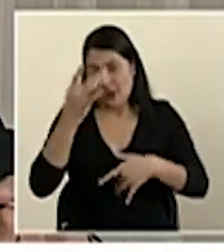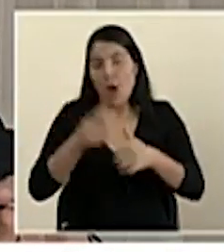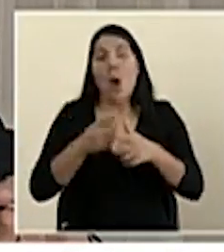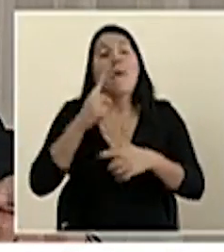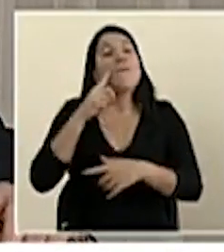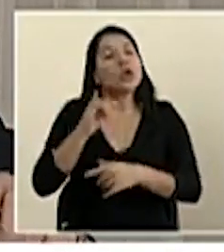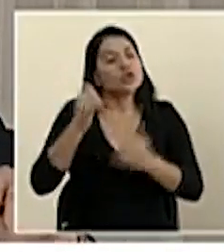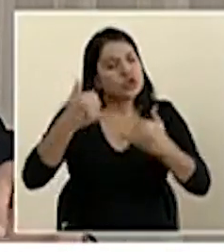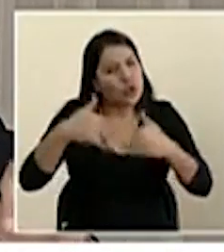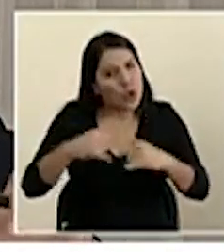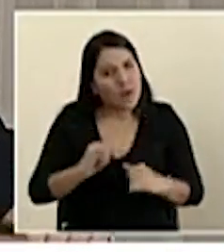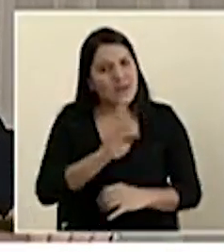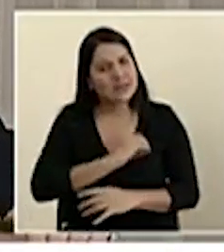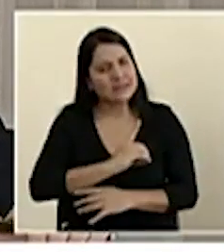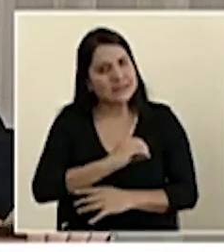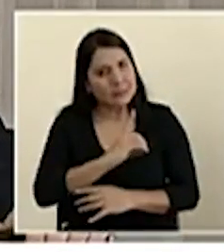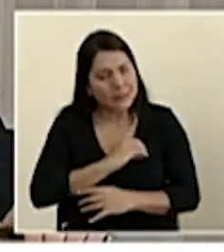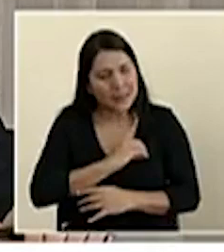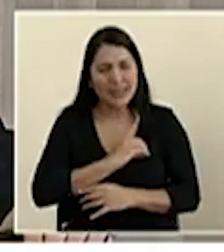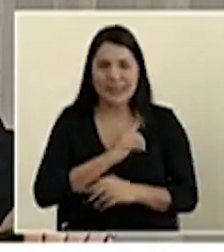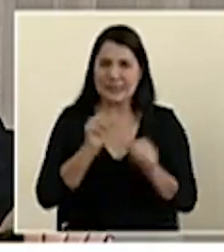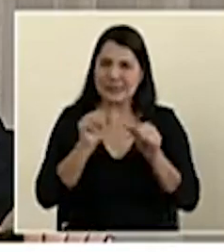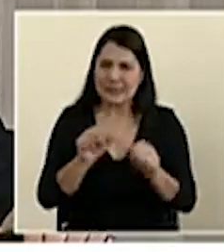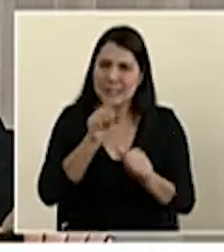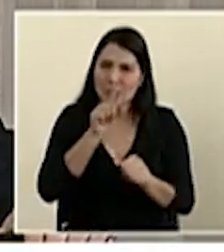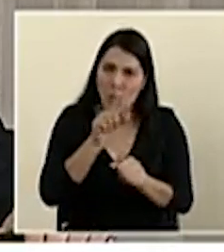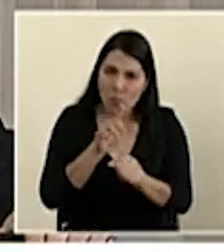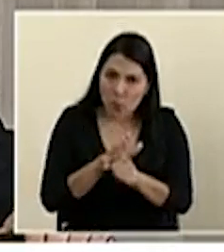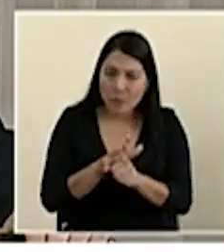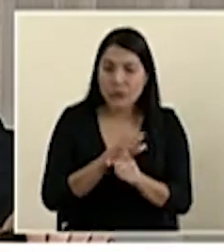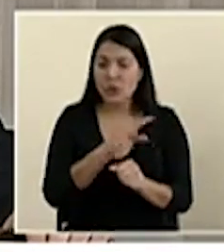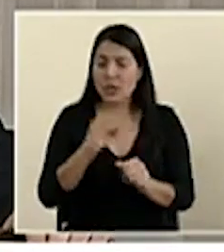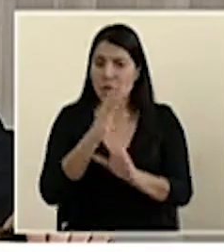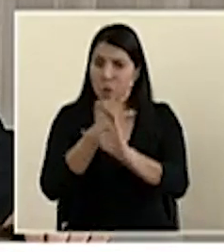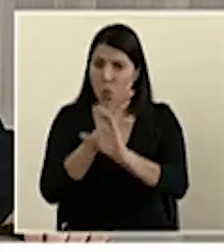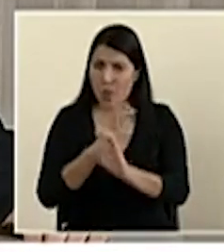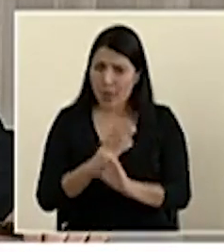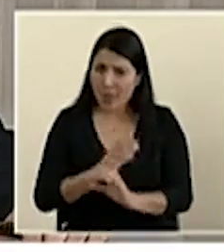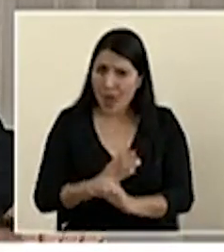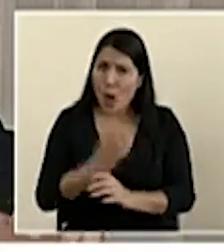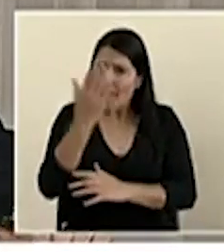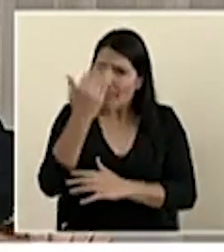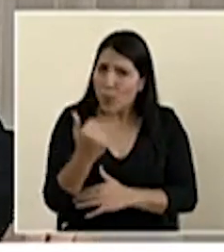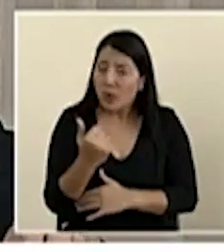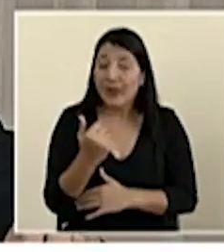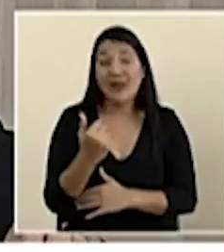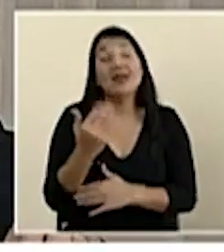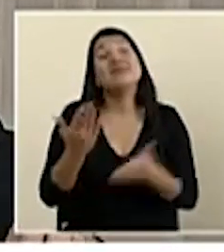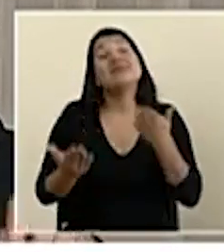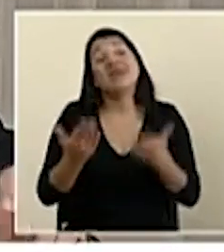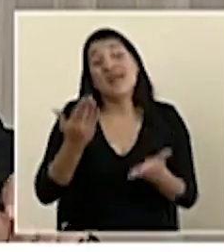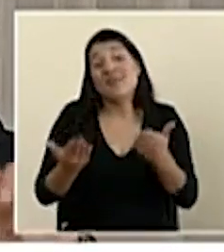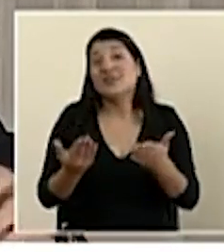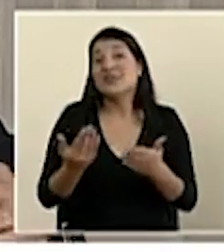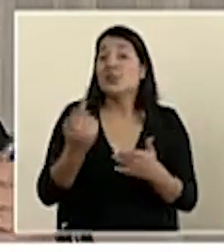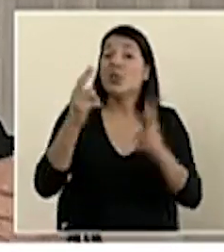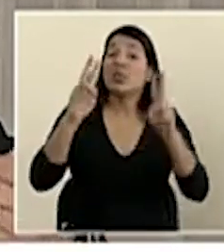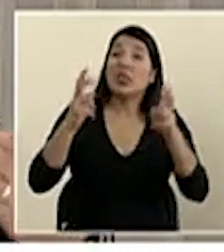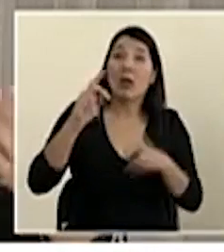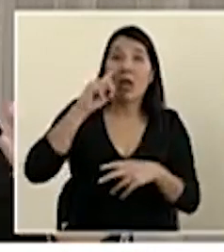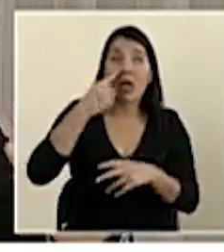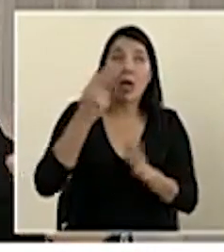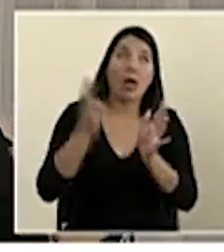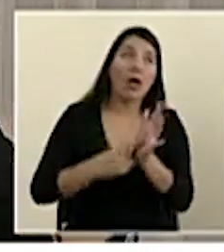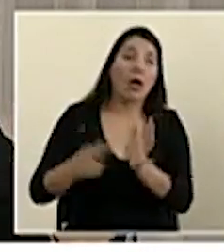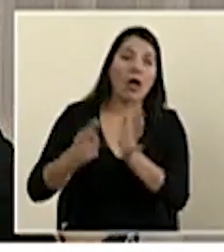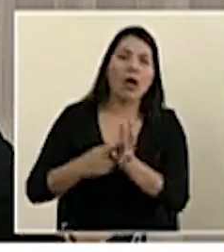compromiso de seguir las medidas, que esto es algo que puede convertirse en un asunto tedioso, pero tenemos que tratar,